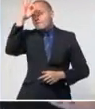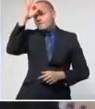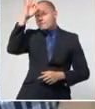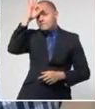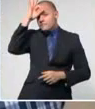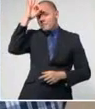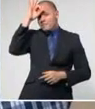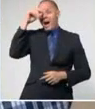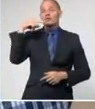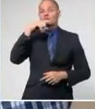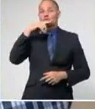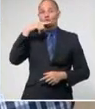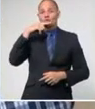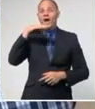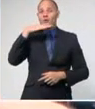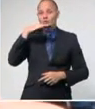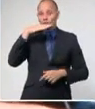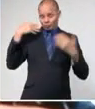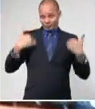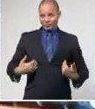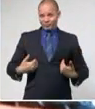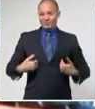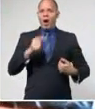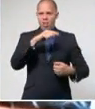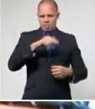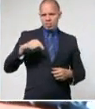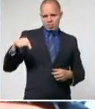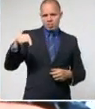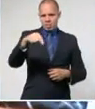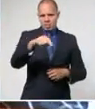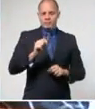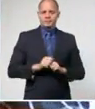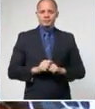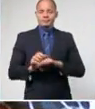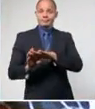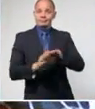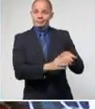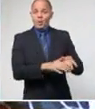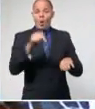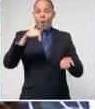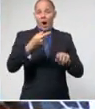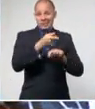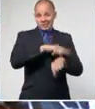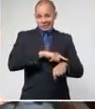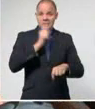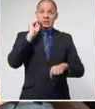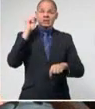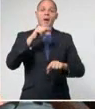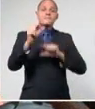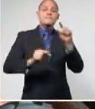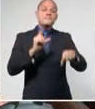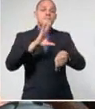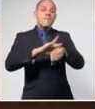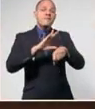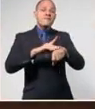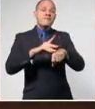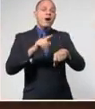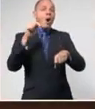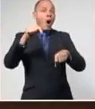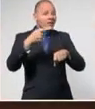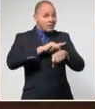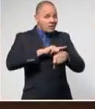concentración. Siete de los ocho casos confirmados al cierre del jueves en el país correspondieron a La Habana. Sus autoridades